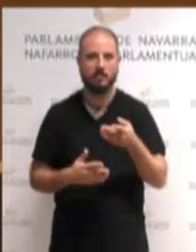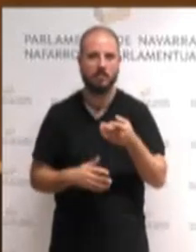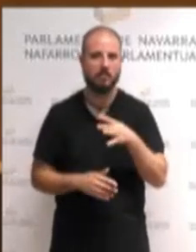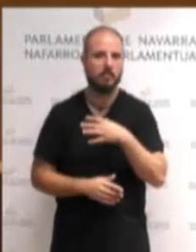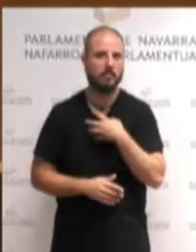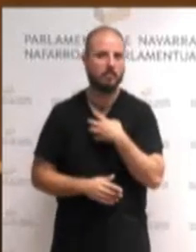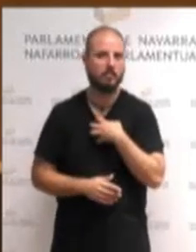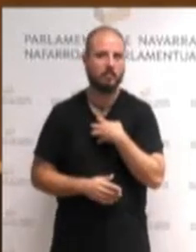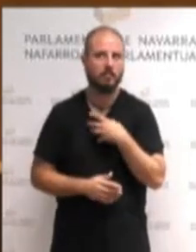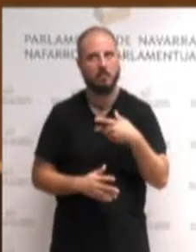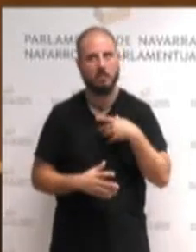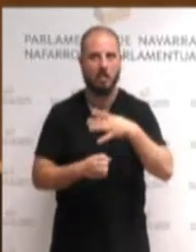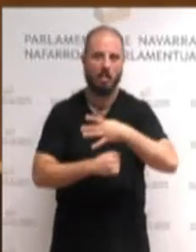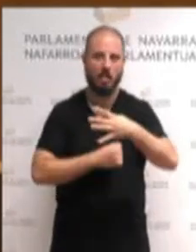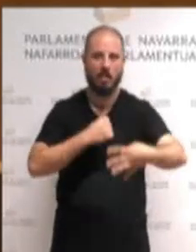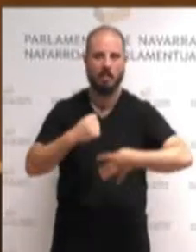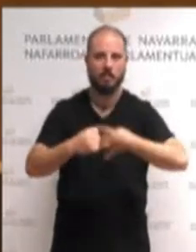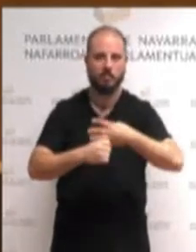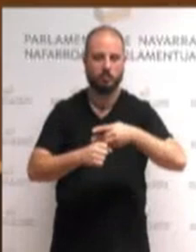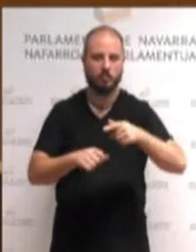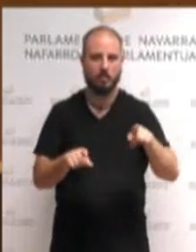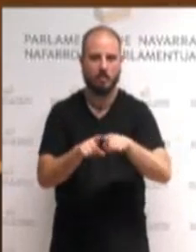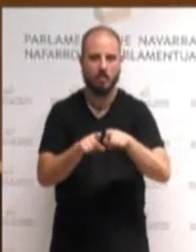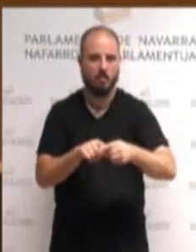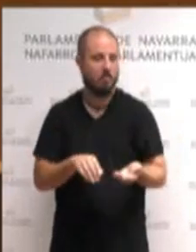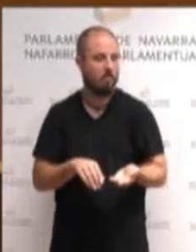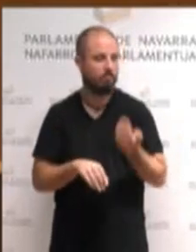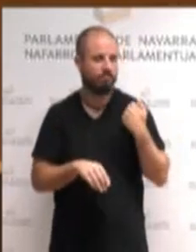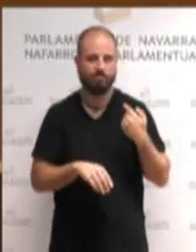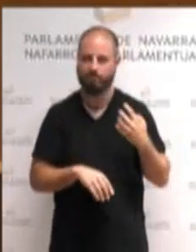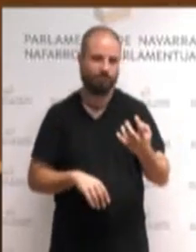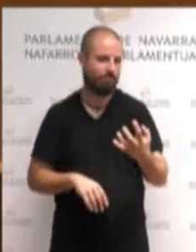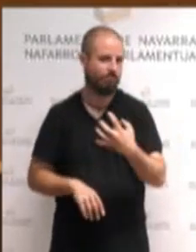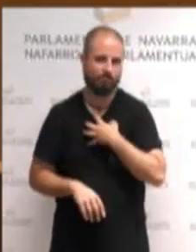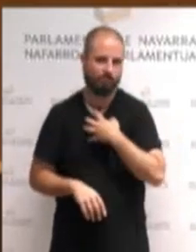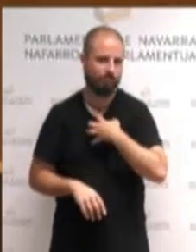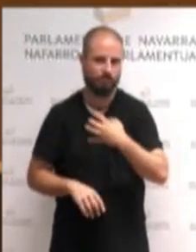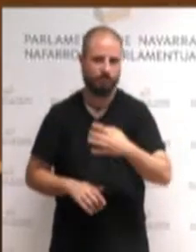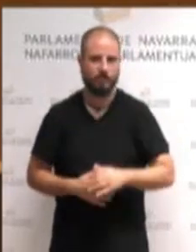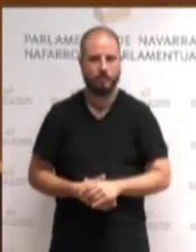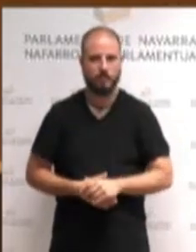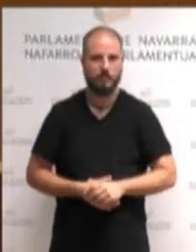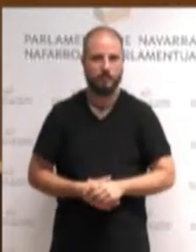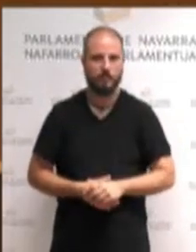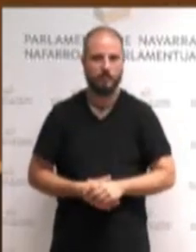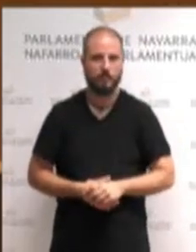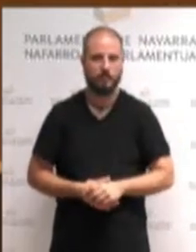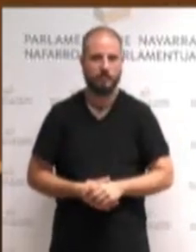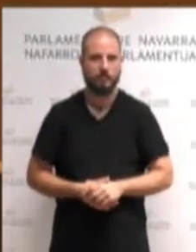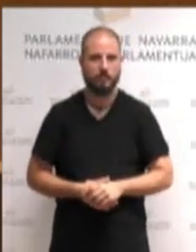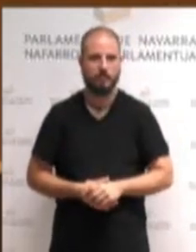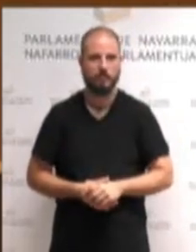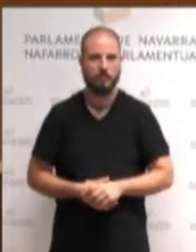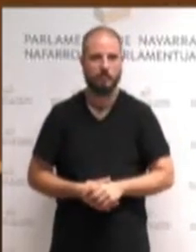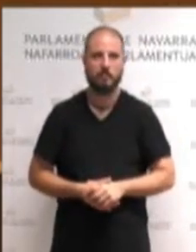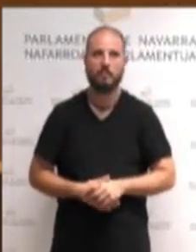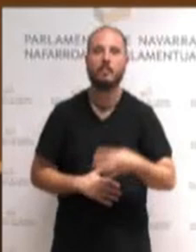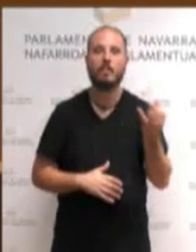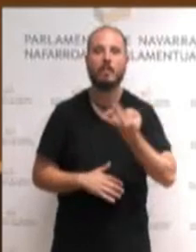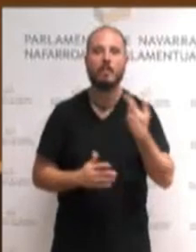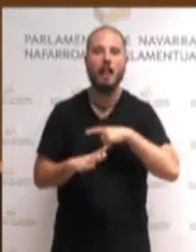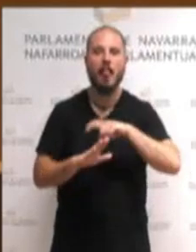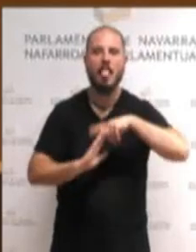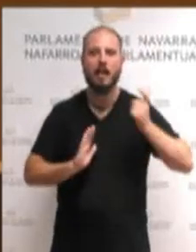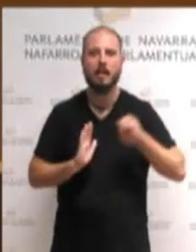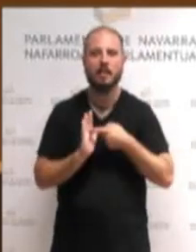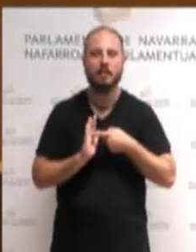bezalako legegin txaldia izan. Eskuinarekin, behin eta betiko loturak askatzeko legegin txaldia